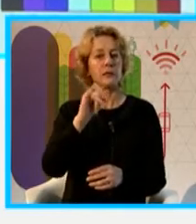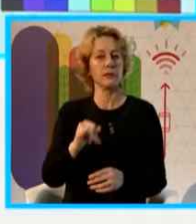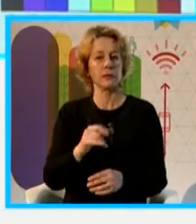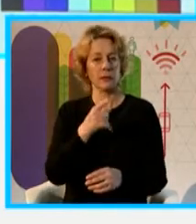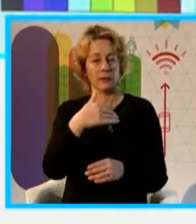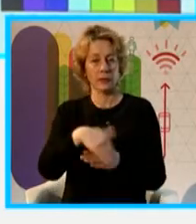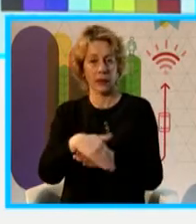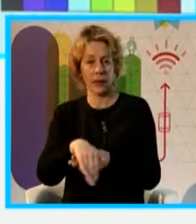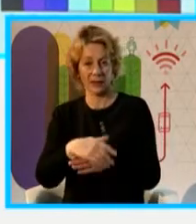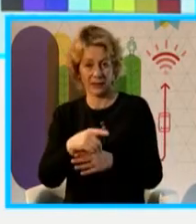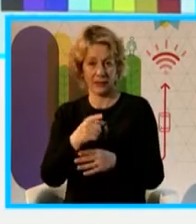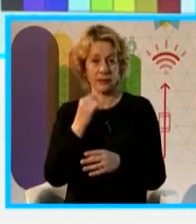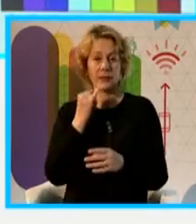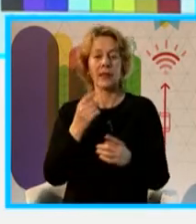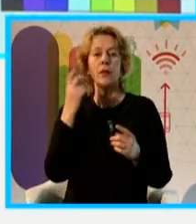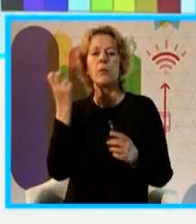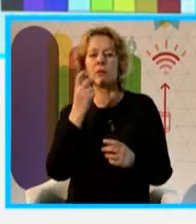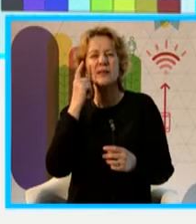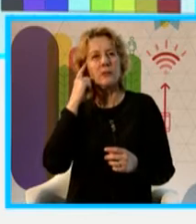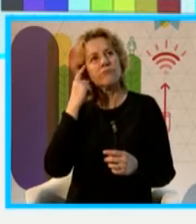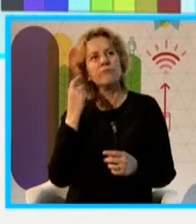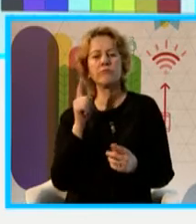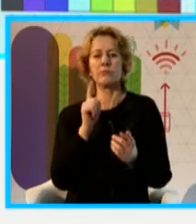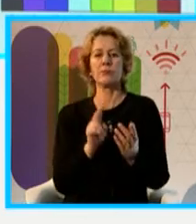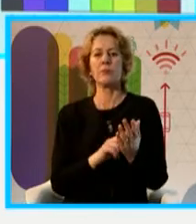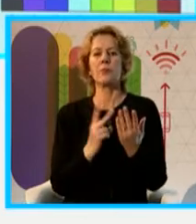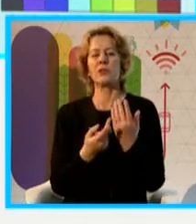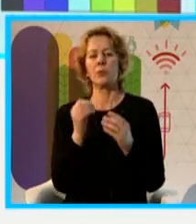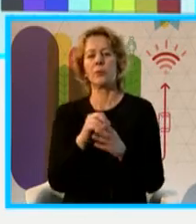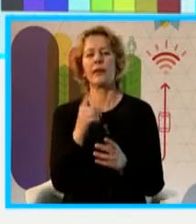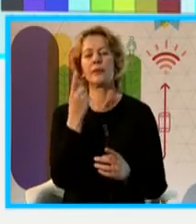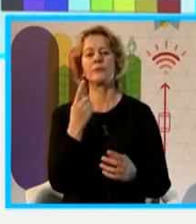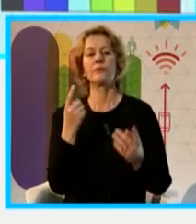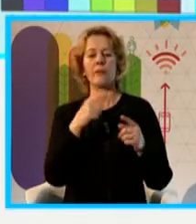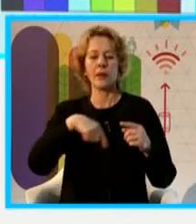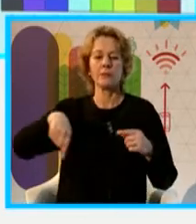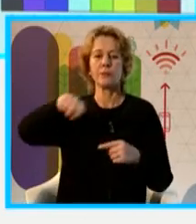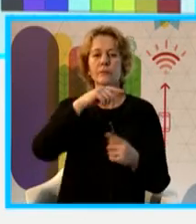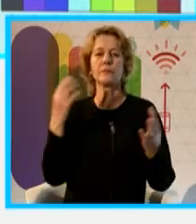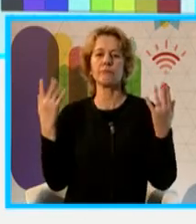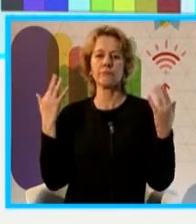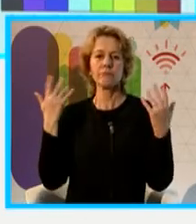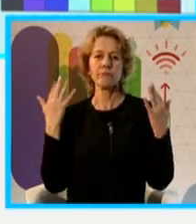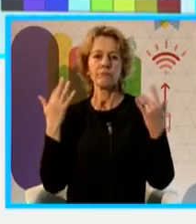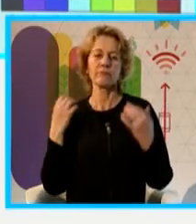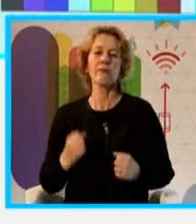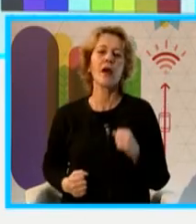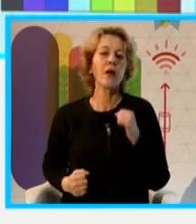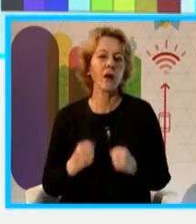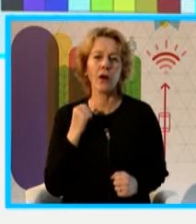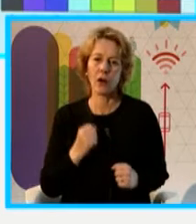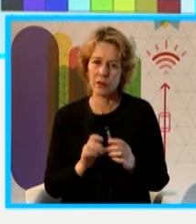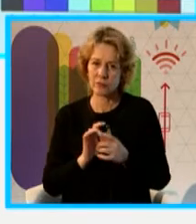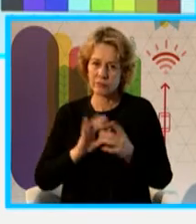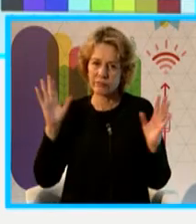es generar un circuito aeróbico de borde, en el cual estaría iluminado en forma